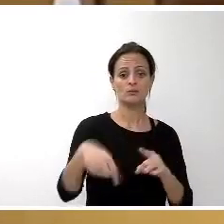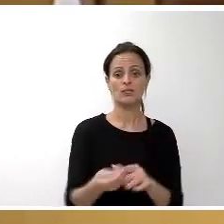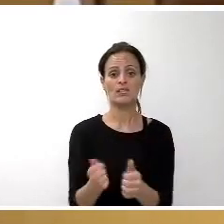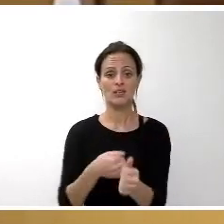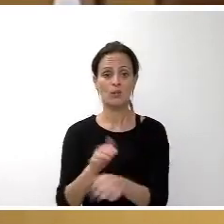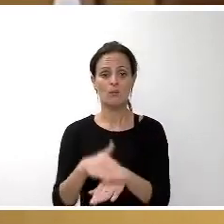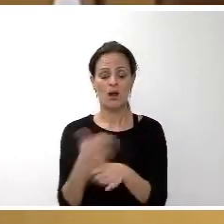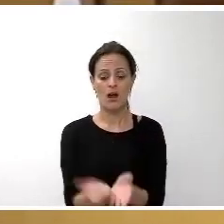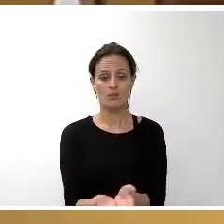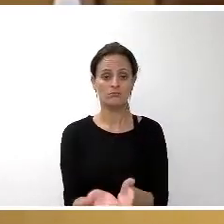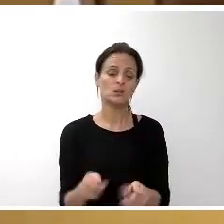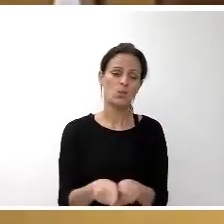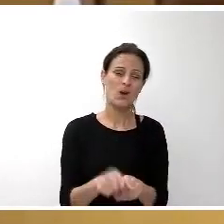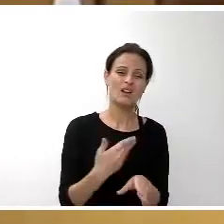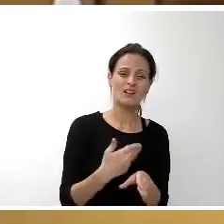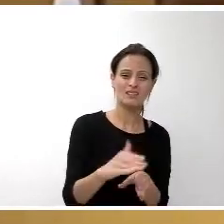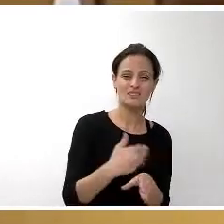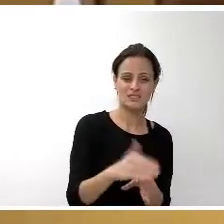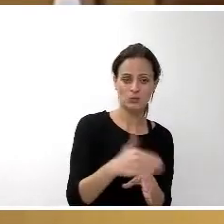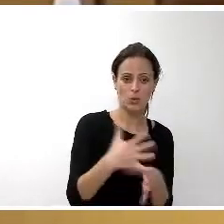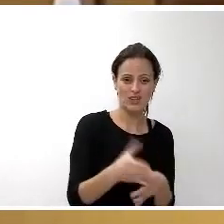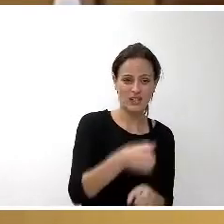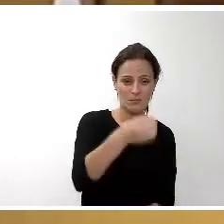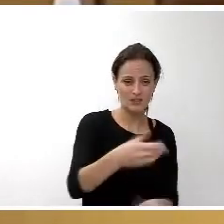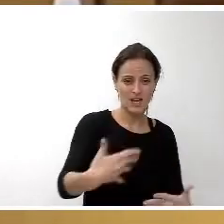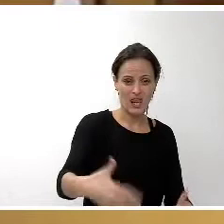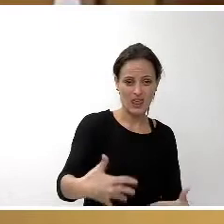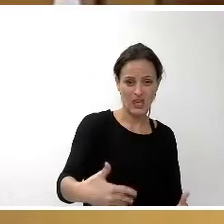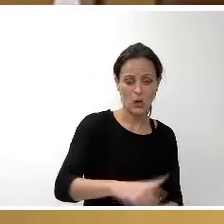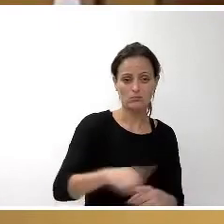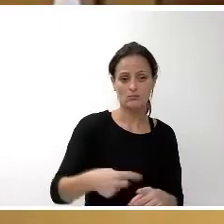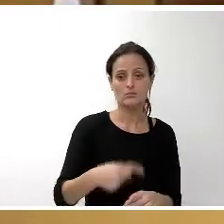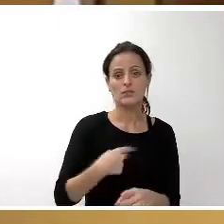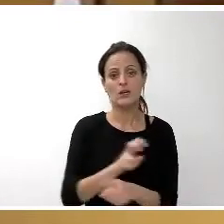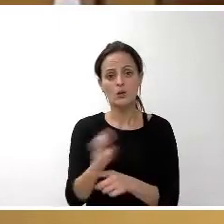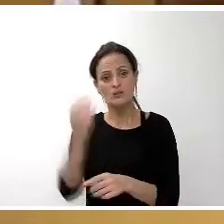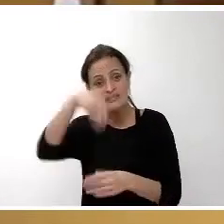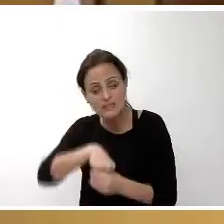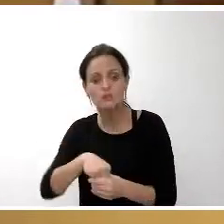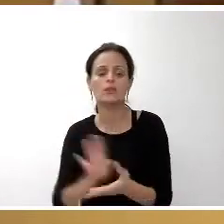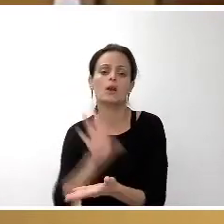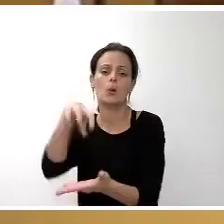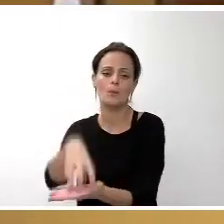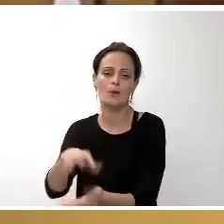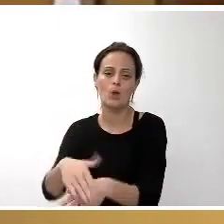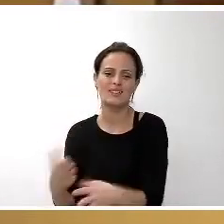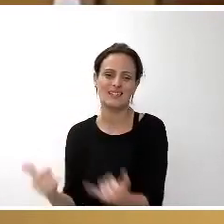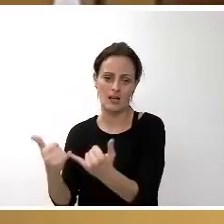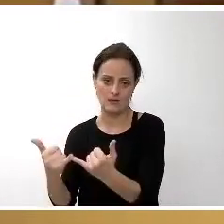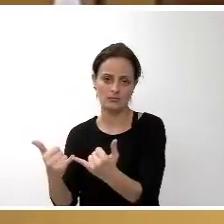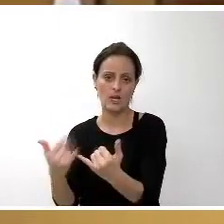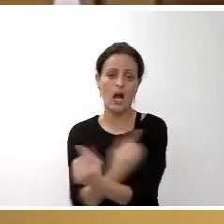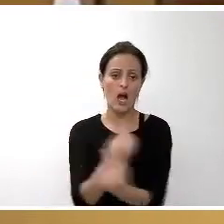y residuos de envases ligeros en la planta de selección y clasificación de envases del Complejo Ambiental de Tenerife. ¿Una intervención?